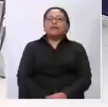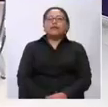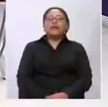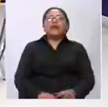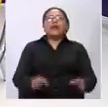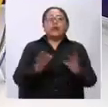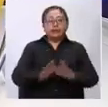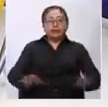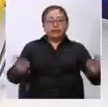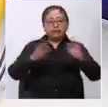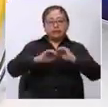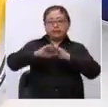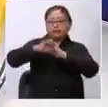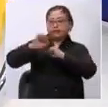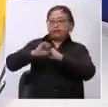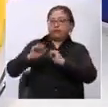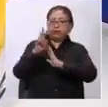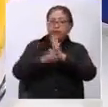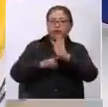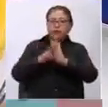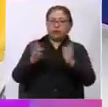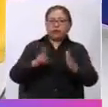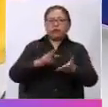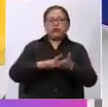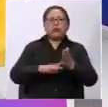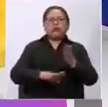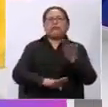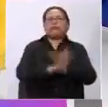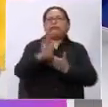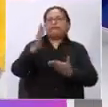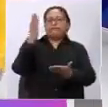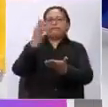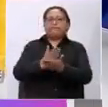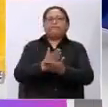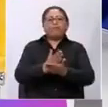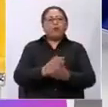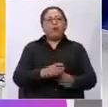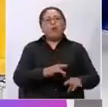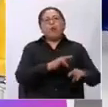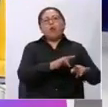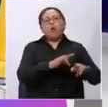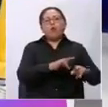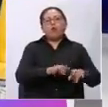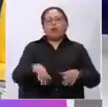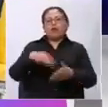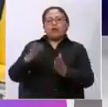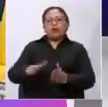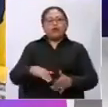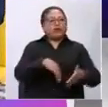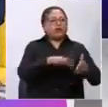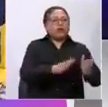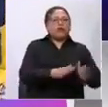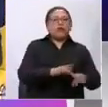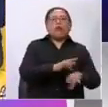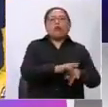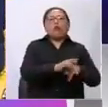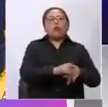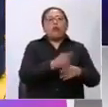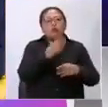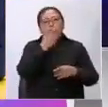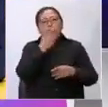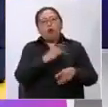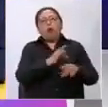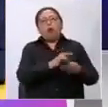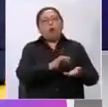importante conocer esto que habla de frenar el bullying entre pares y de que también se evite que en muchos casos estos niños